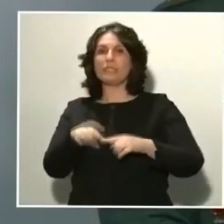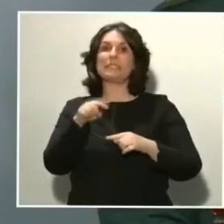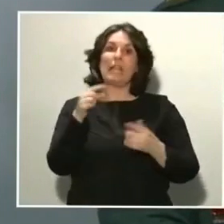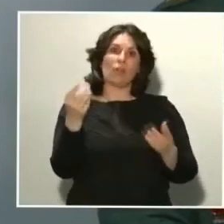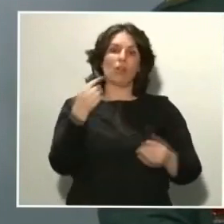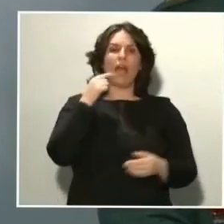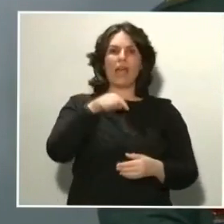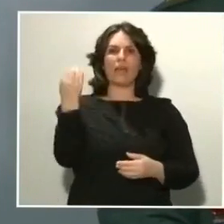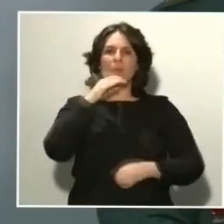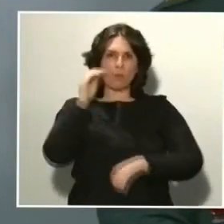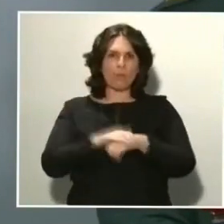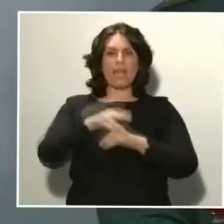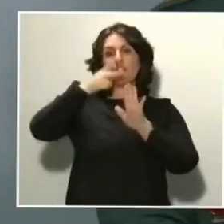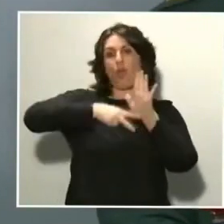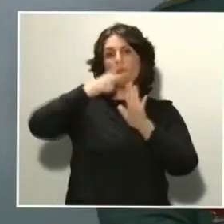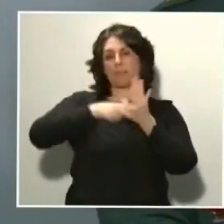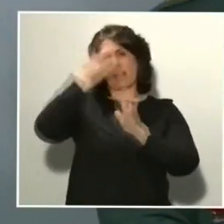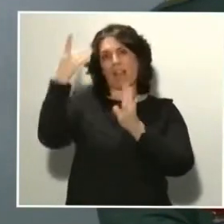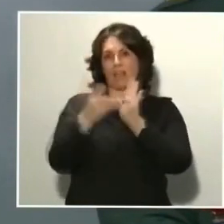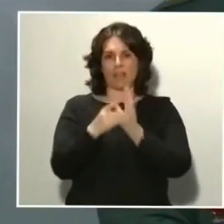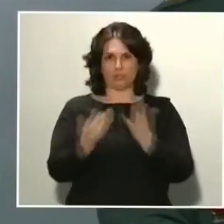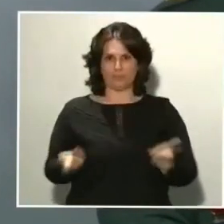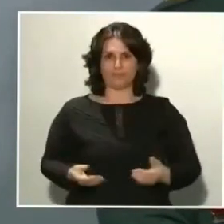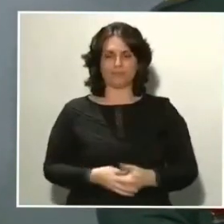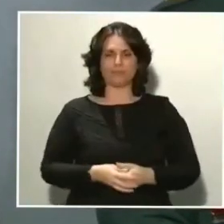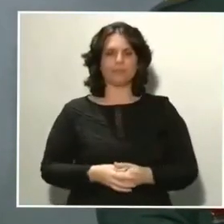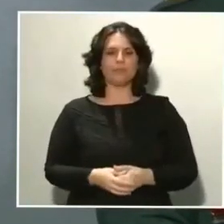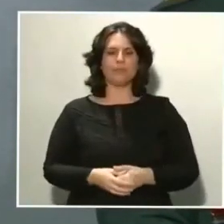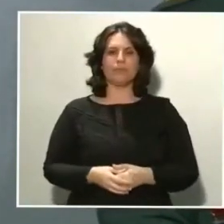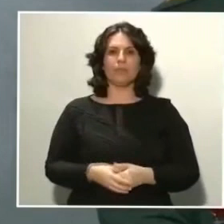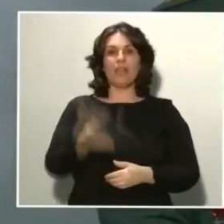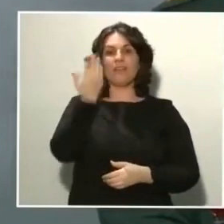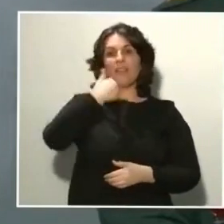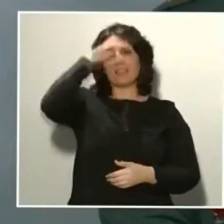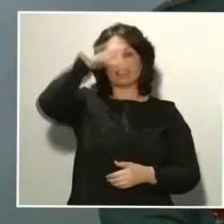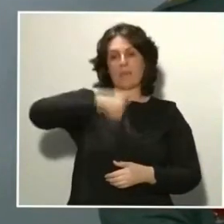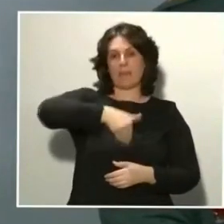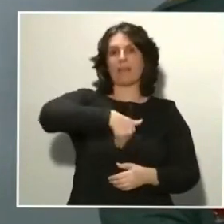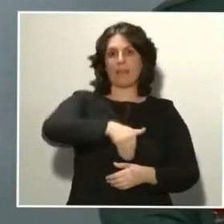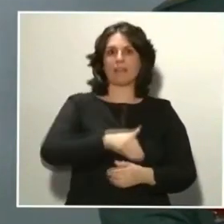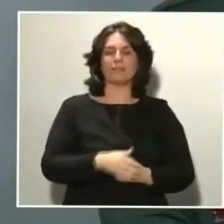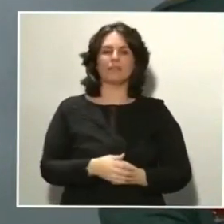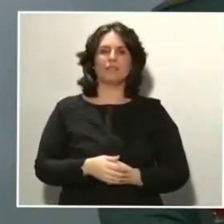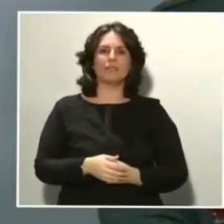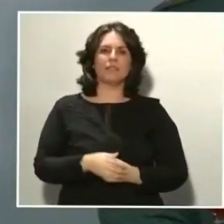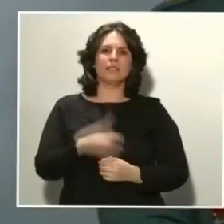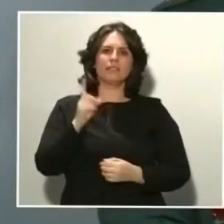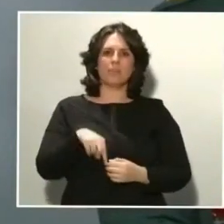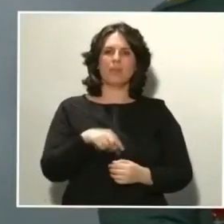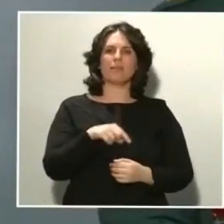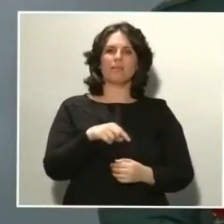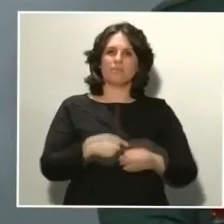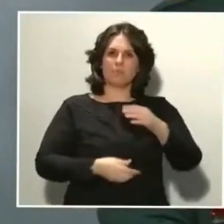especificadas en el Real Decreto. Quisiera también el fin de semana, como les digo, también vamos a potenciar, tanto Policía Nacional,